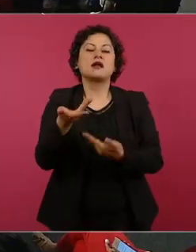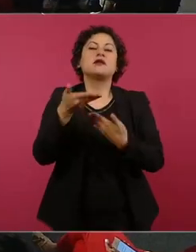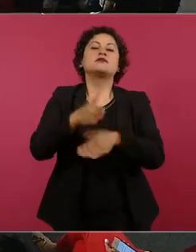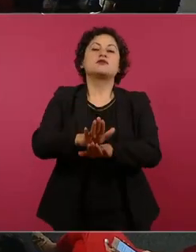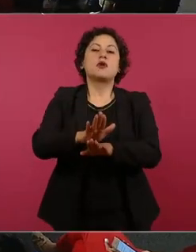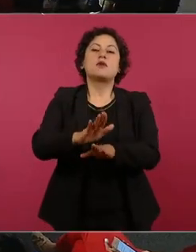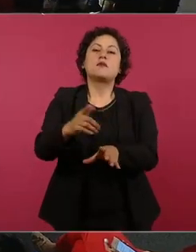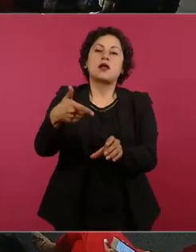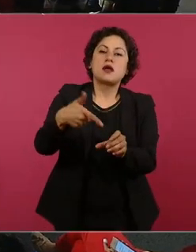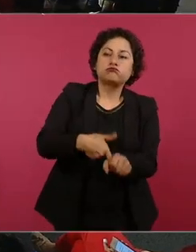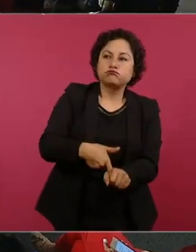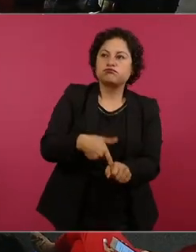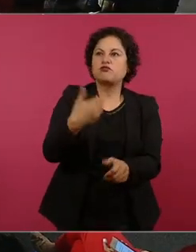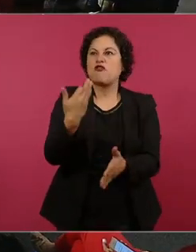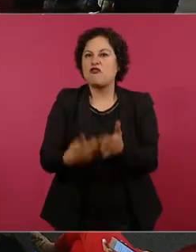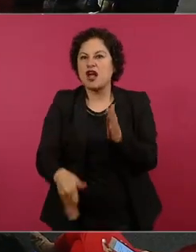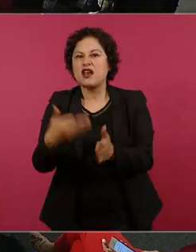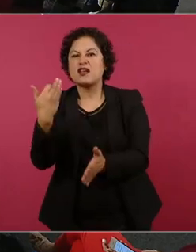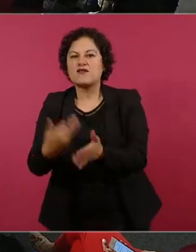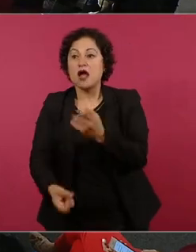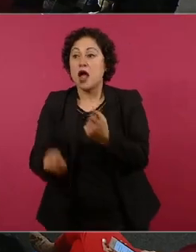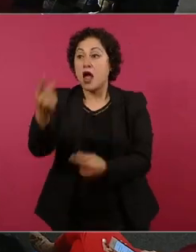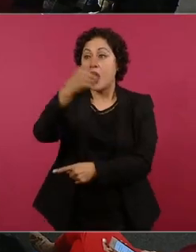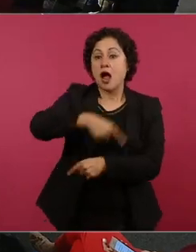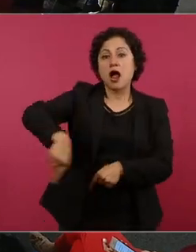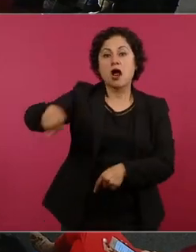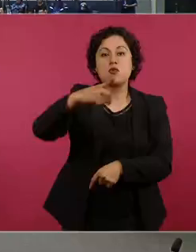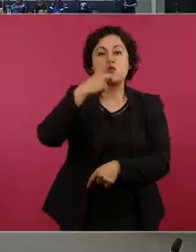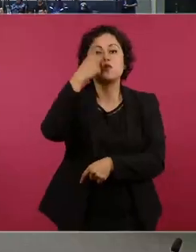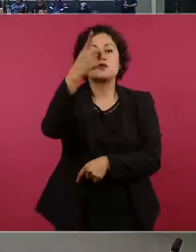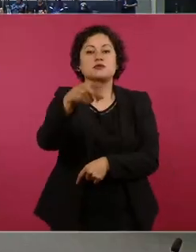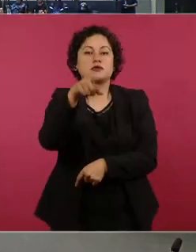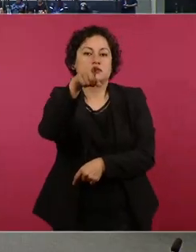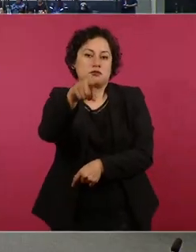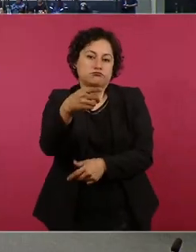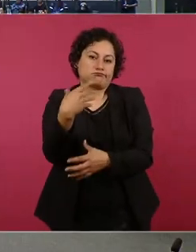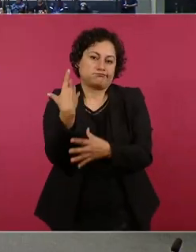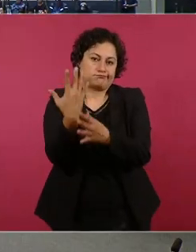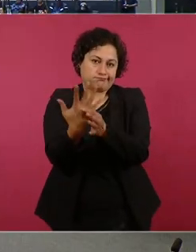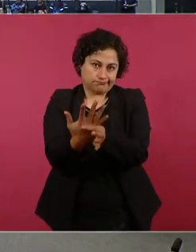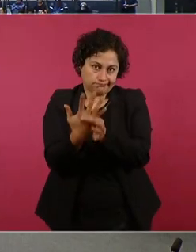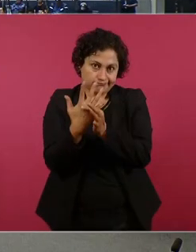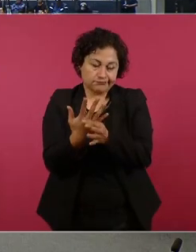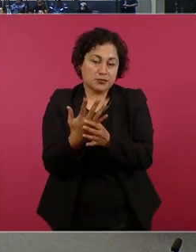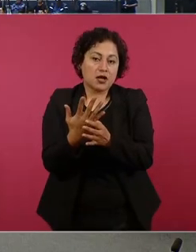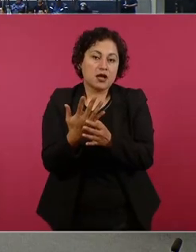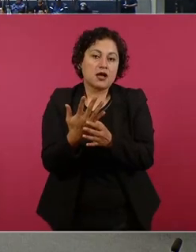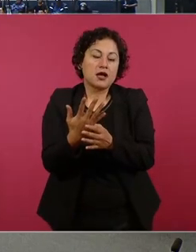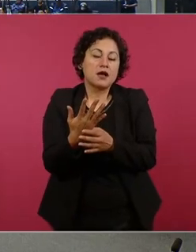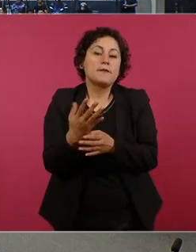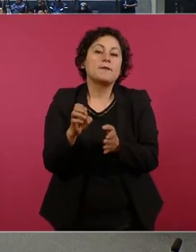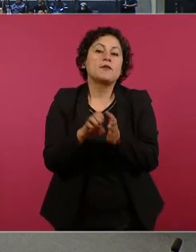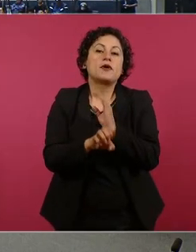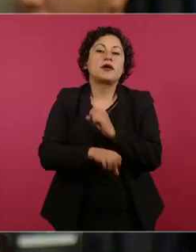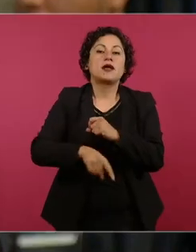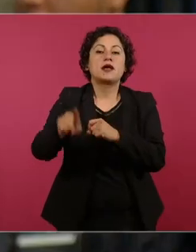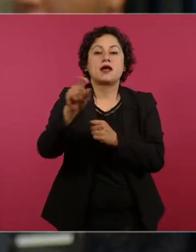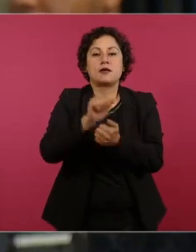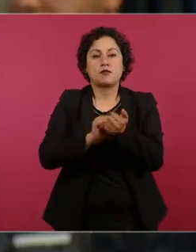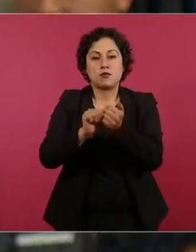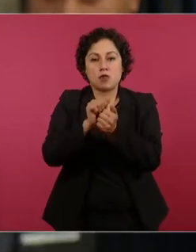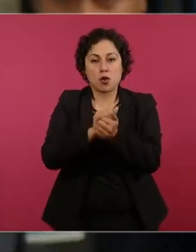quien ha salido a decir que va a cerrar las refinerías que va a volver al esquema de